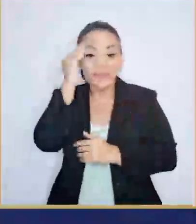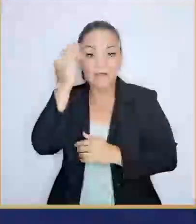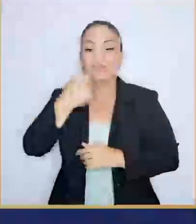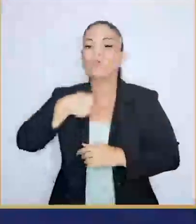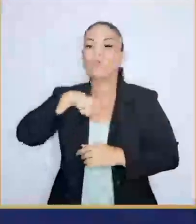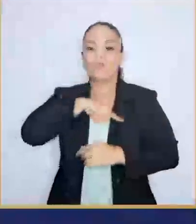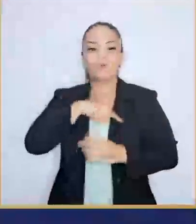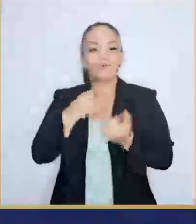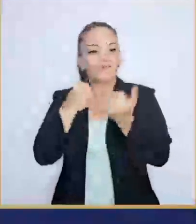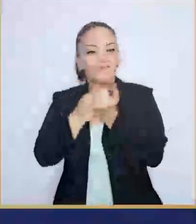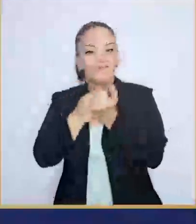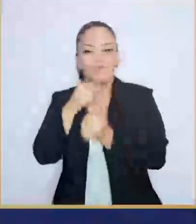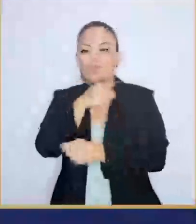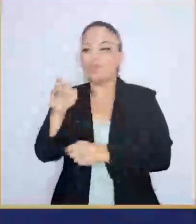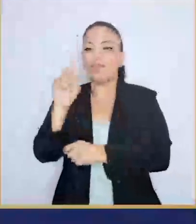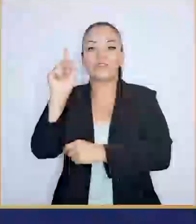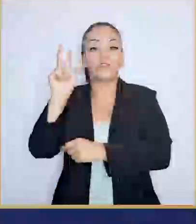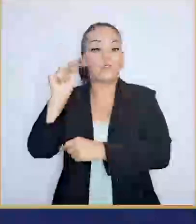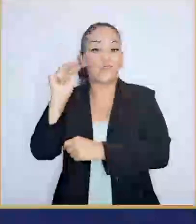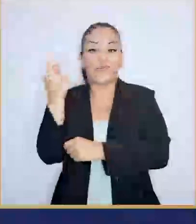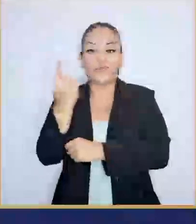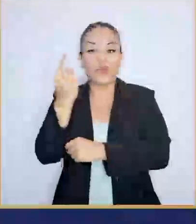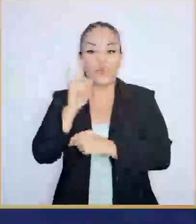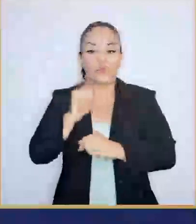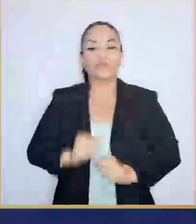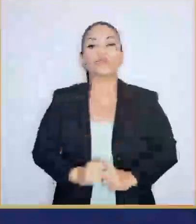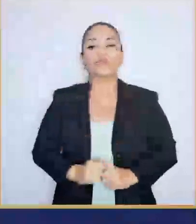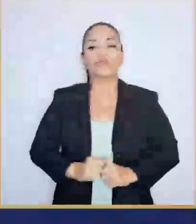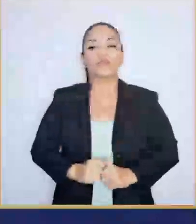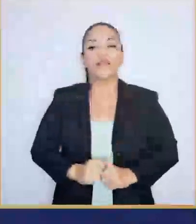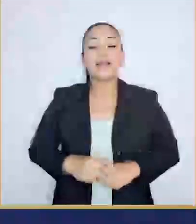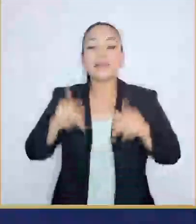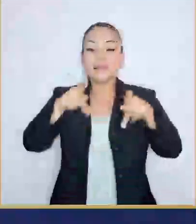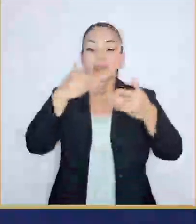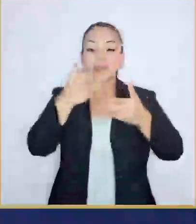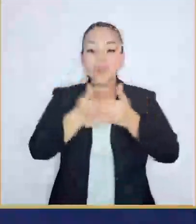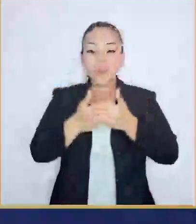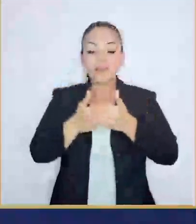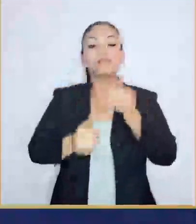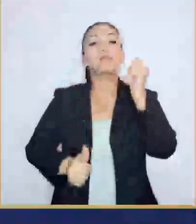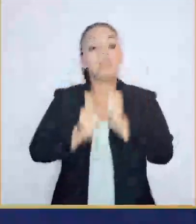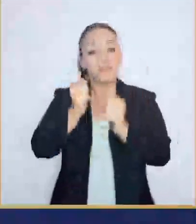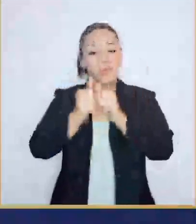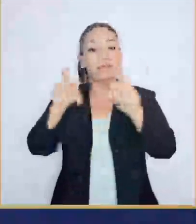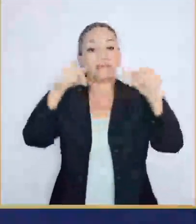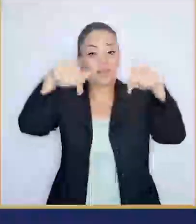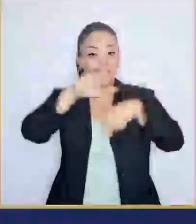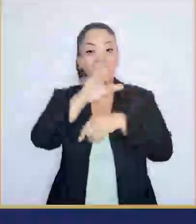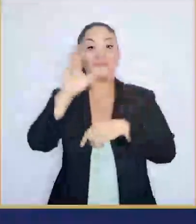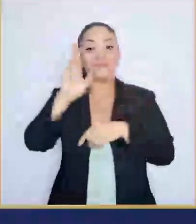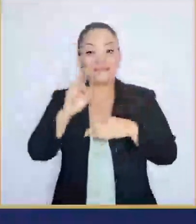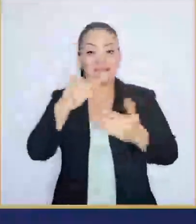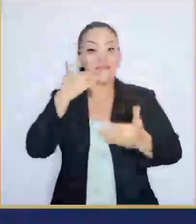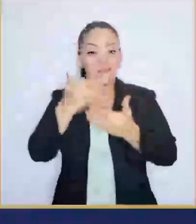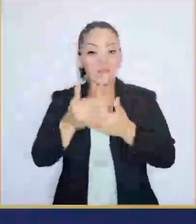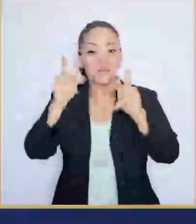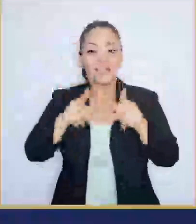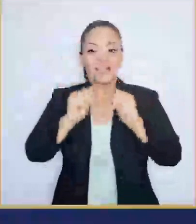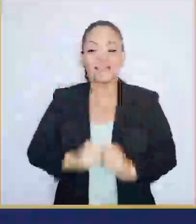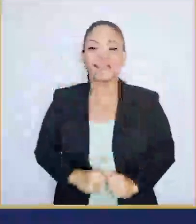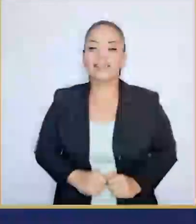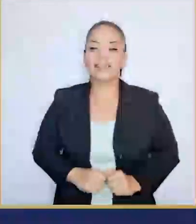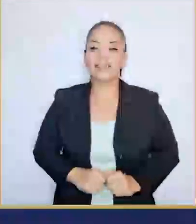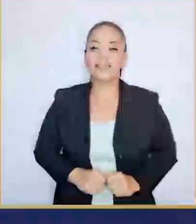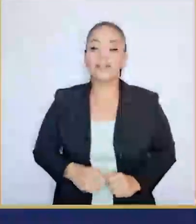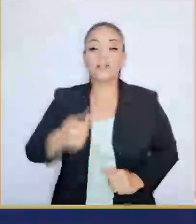policías Que no están solo Que los buenos somos una mayoría inmensa en Costa Rica Y que si